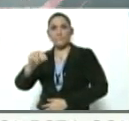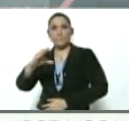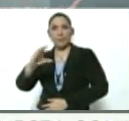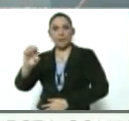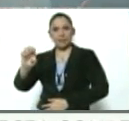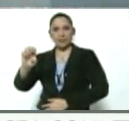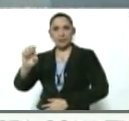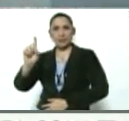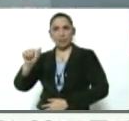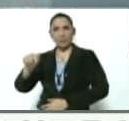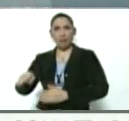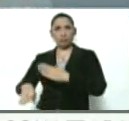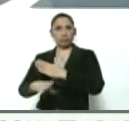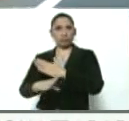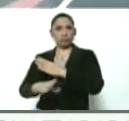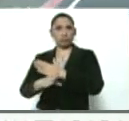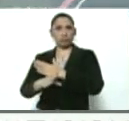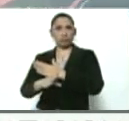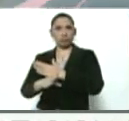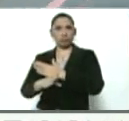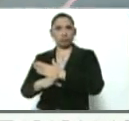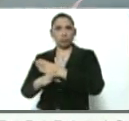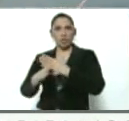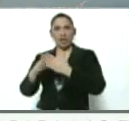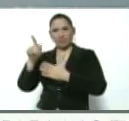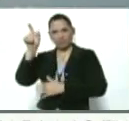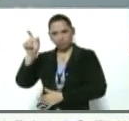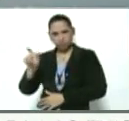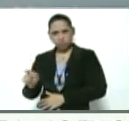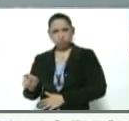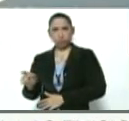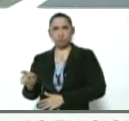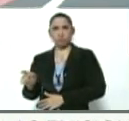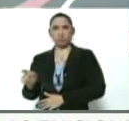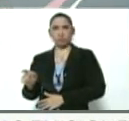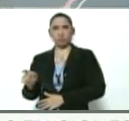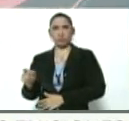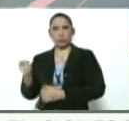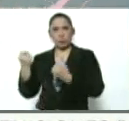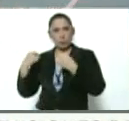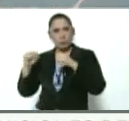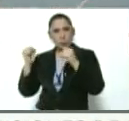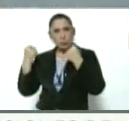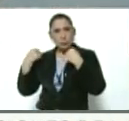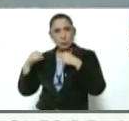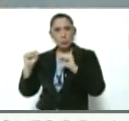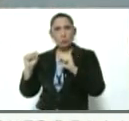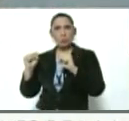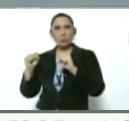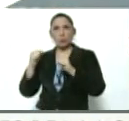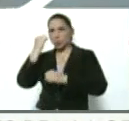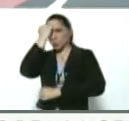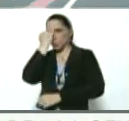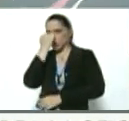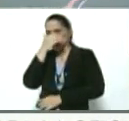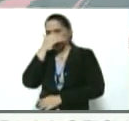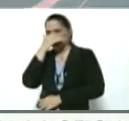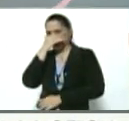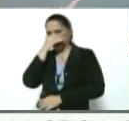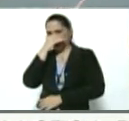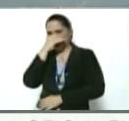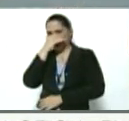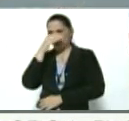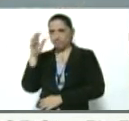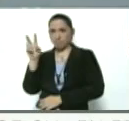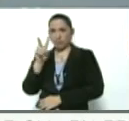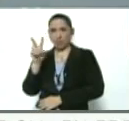mantuvieron una posición de entrenamiento a mercenarios y desertores venezolanos